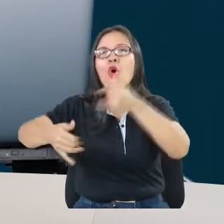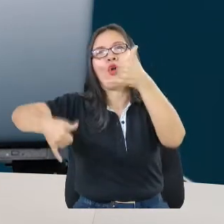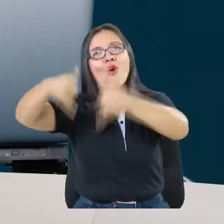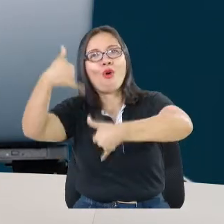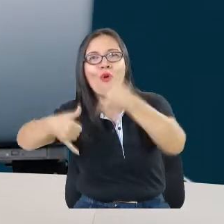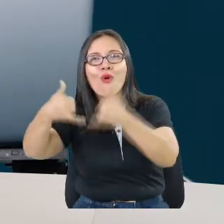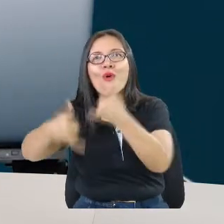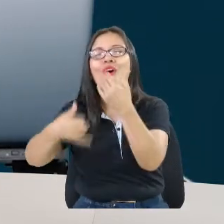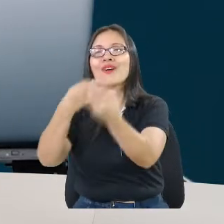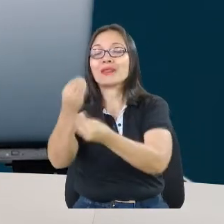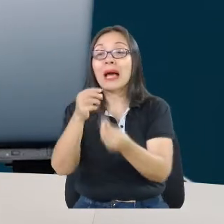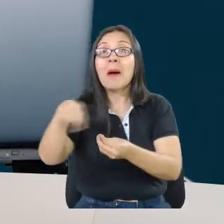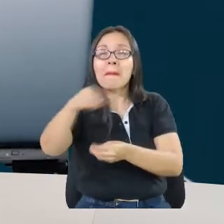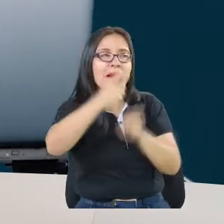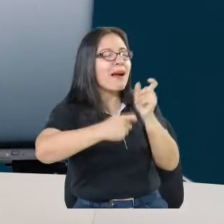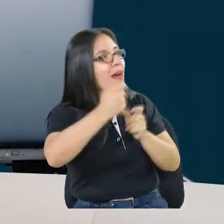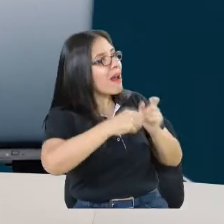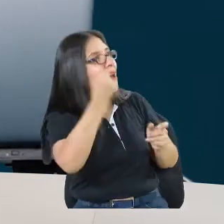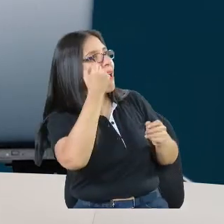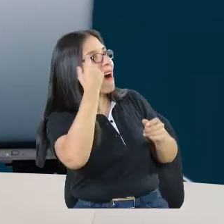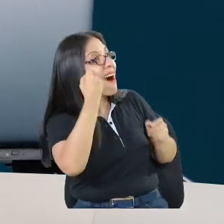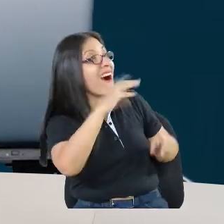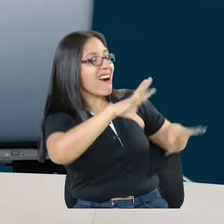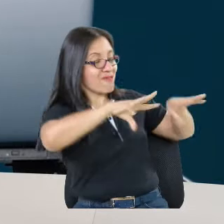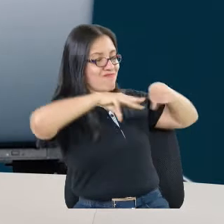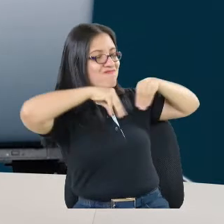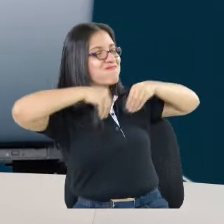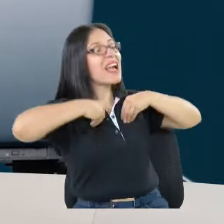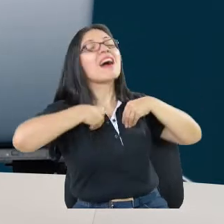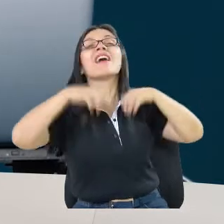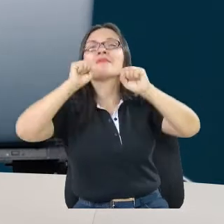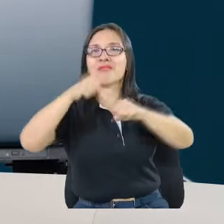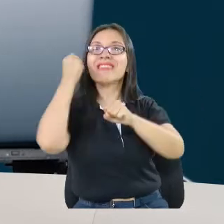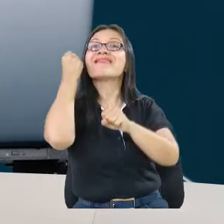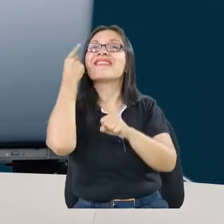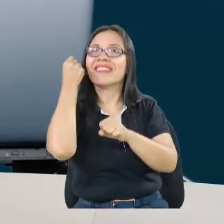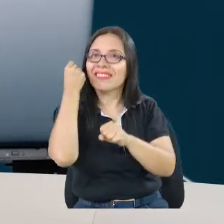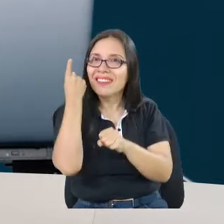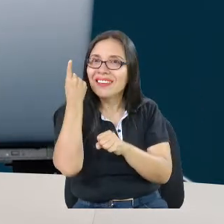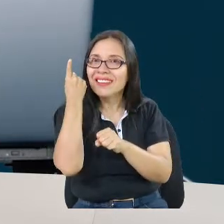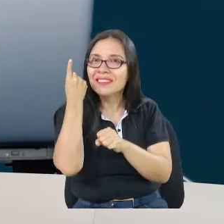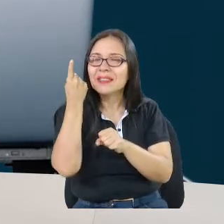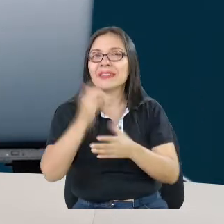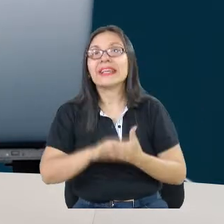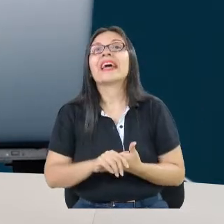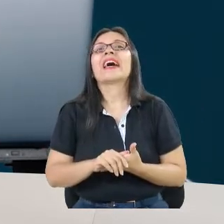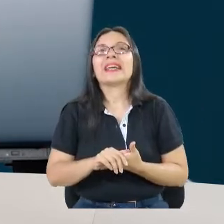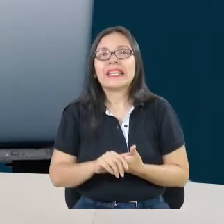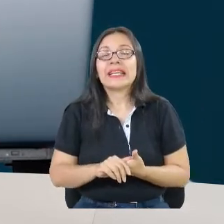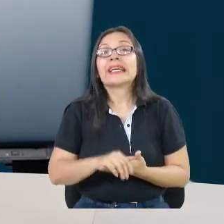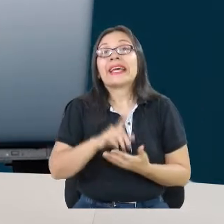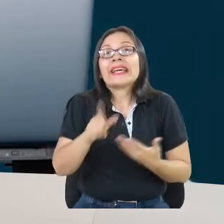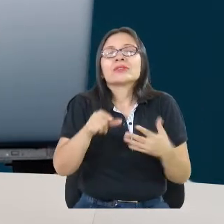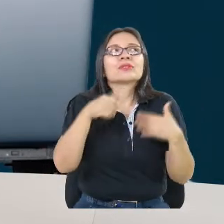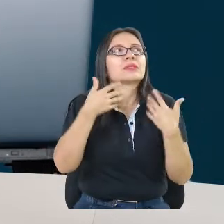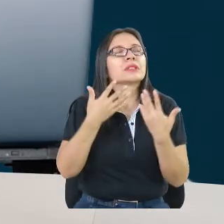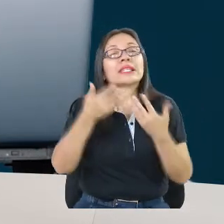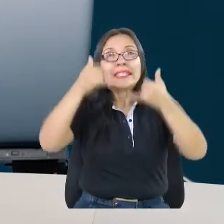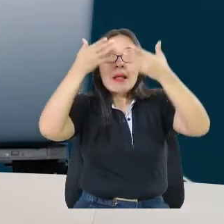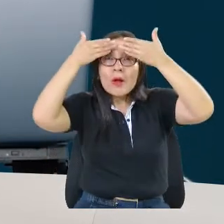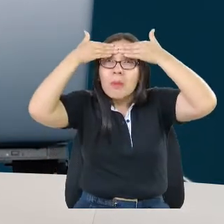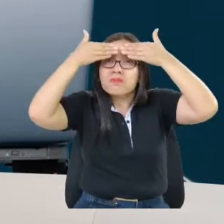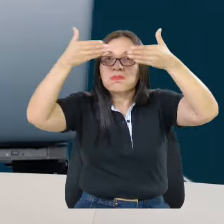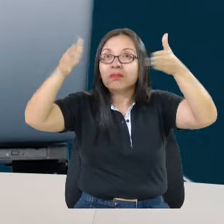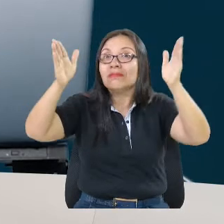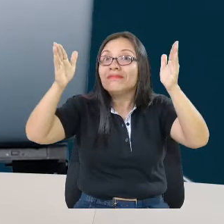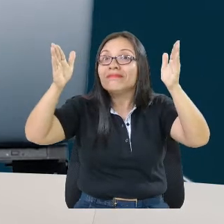amigable de comprender para las personas. También eso es algo que llamamos democratizar la ciencia. Y es que la ciencia